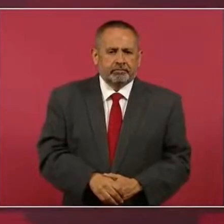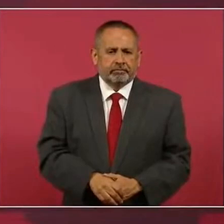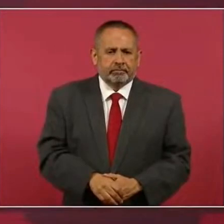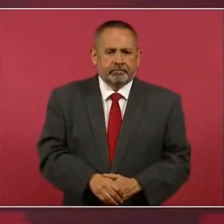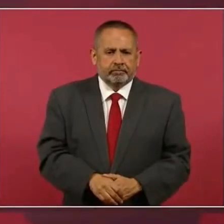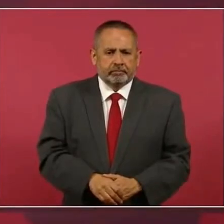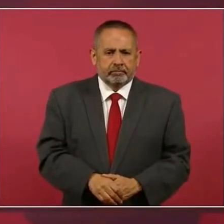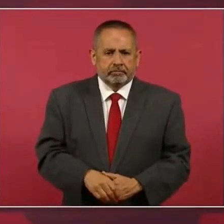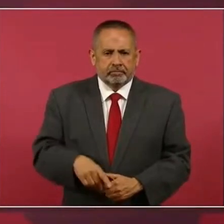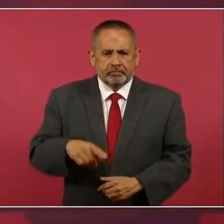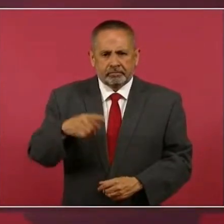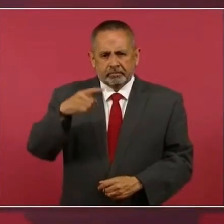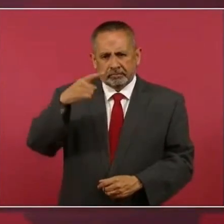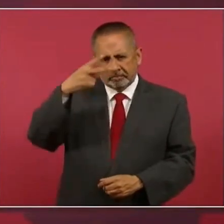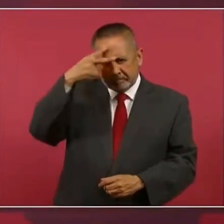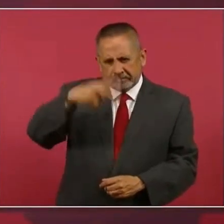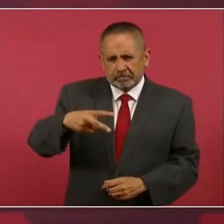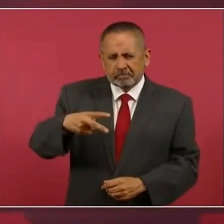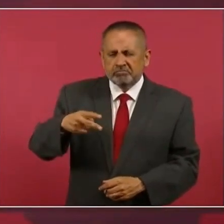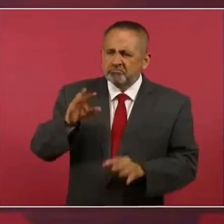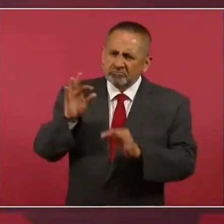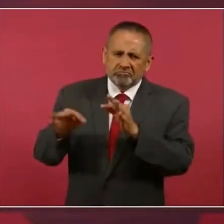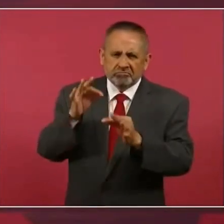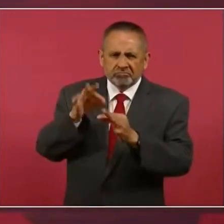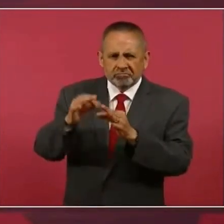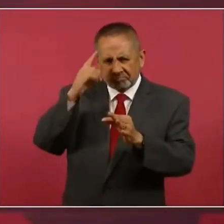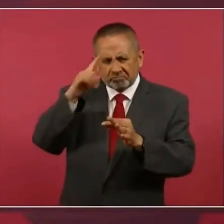México está preparado para la democracia.